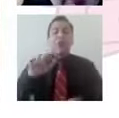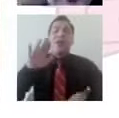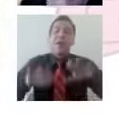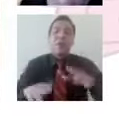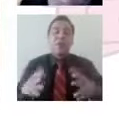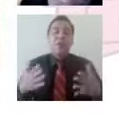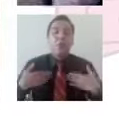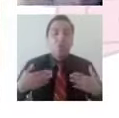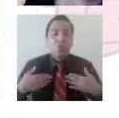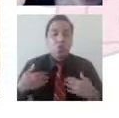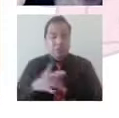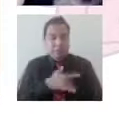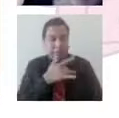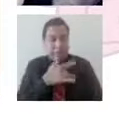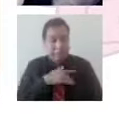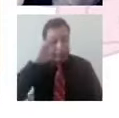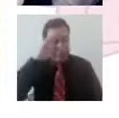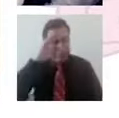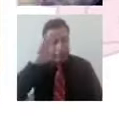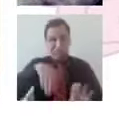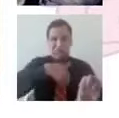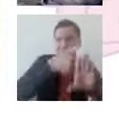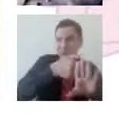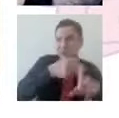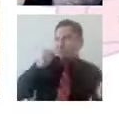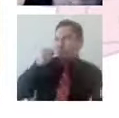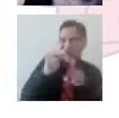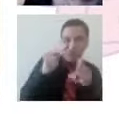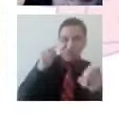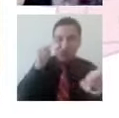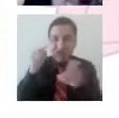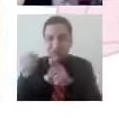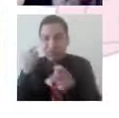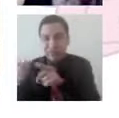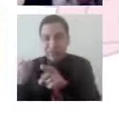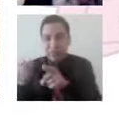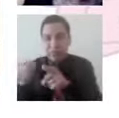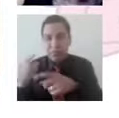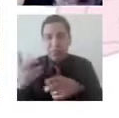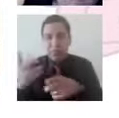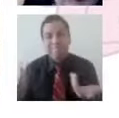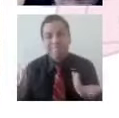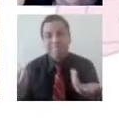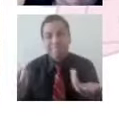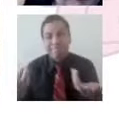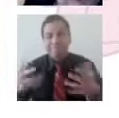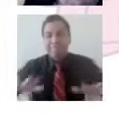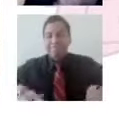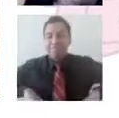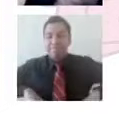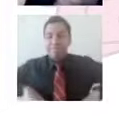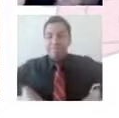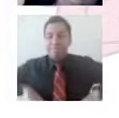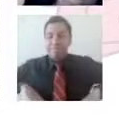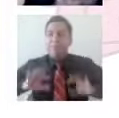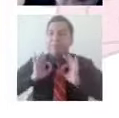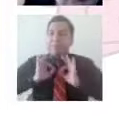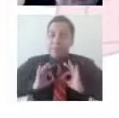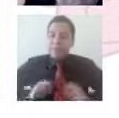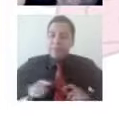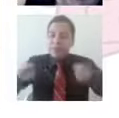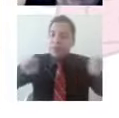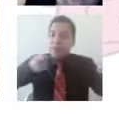importante. Y al contrario, hago situaciones que me puedan alejar a esa situación. Esto tiene que ver con irme